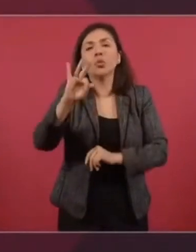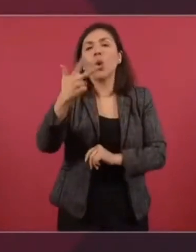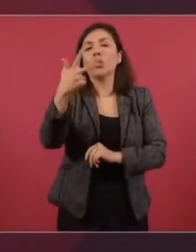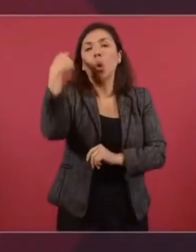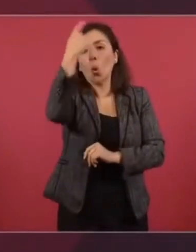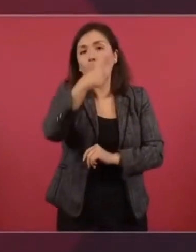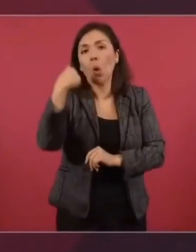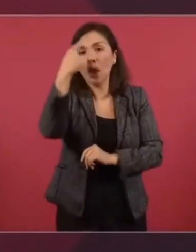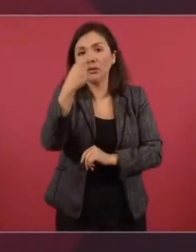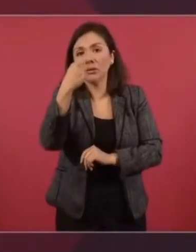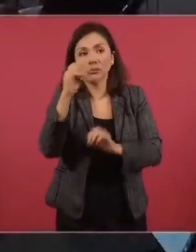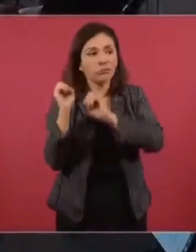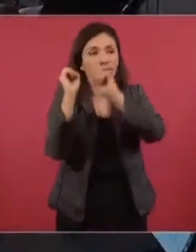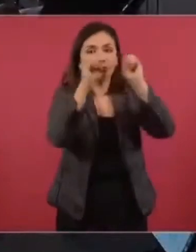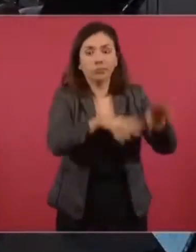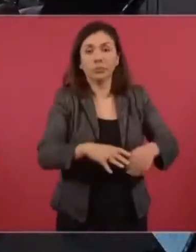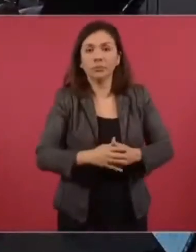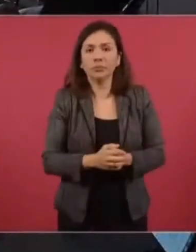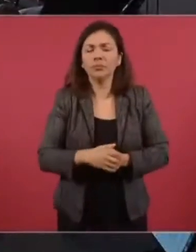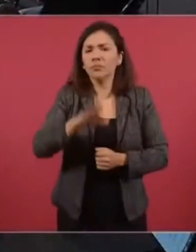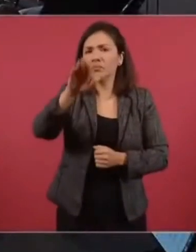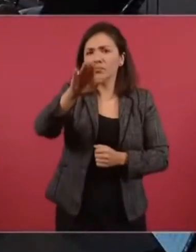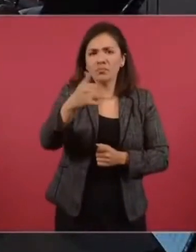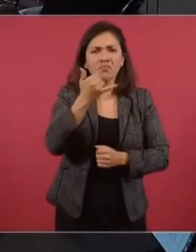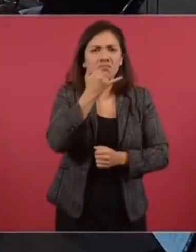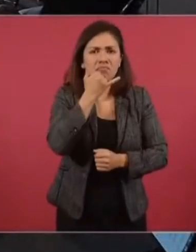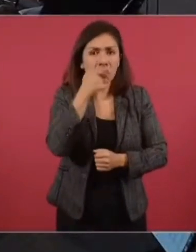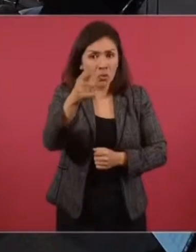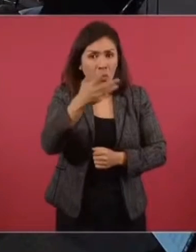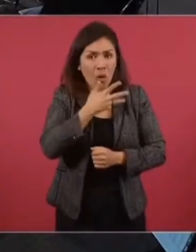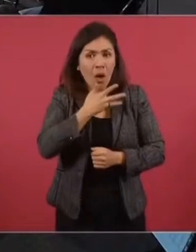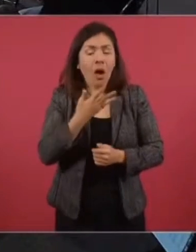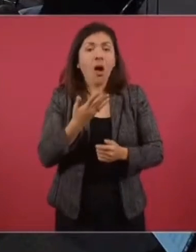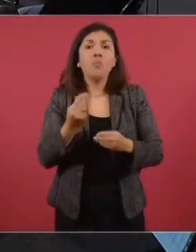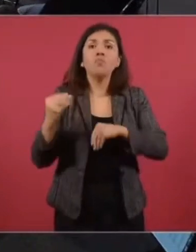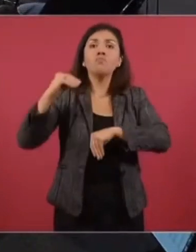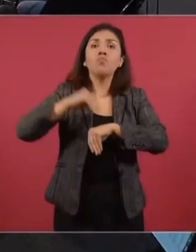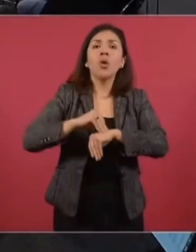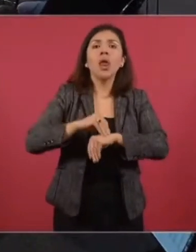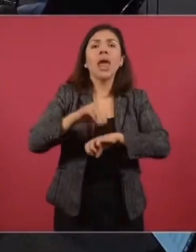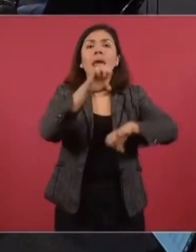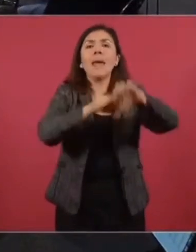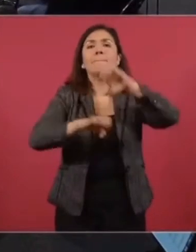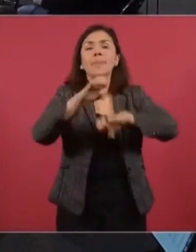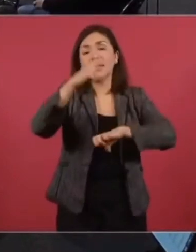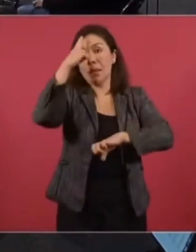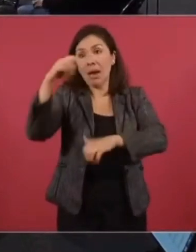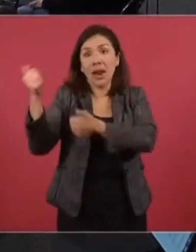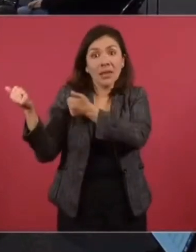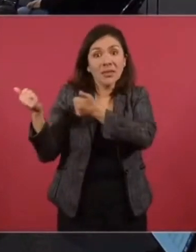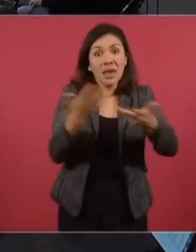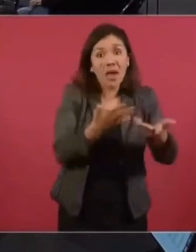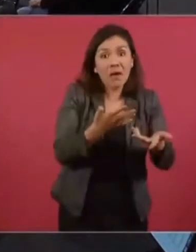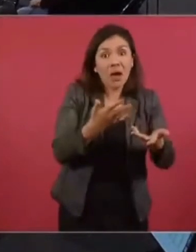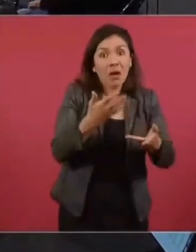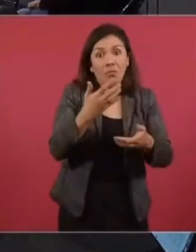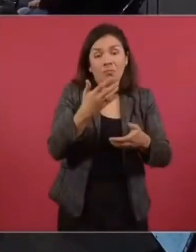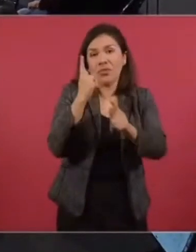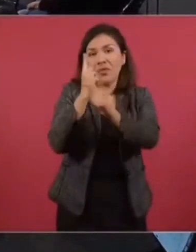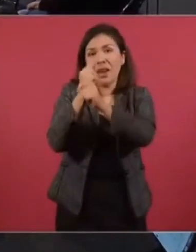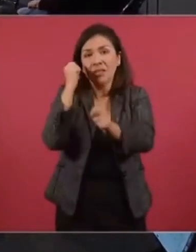48 horas. Entonces, ¿no se va a contratar ninguna empresa de paquetería externa, presidente? No, no, no,